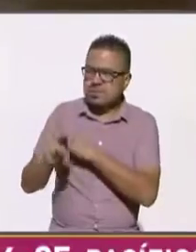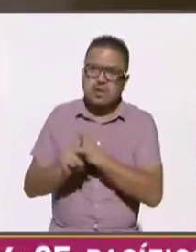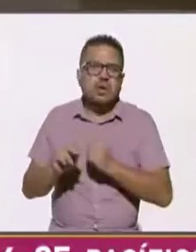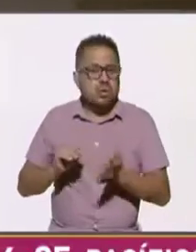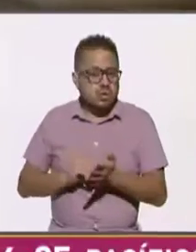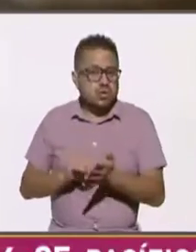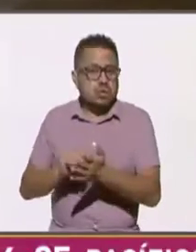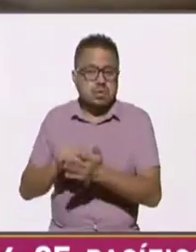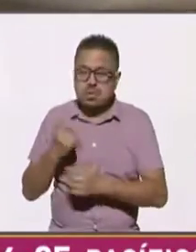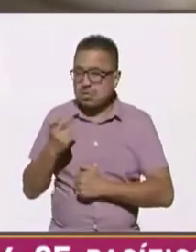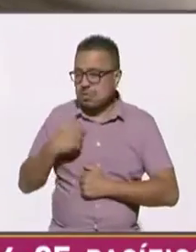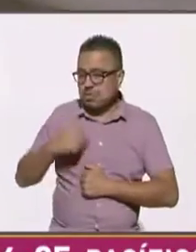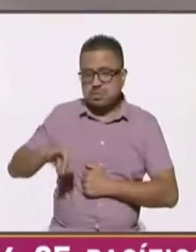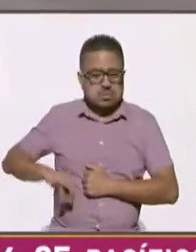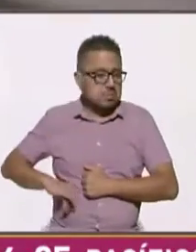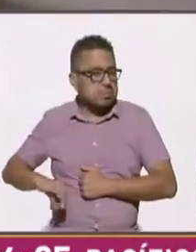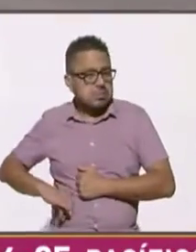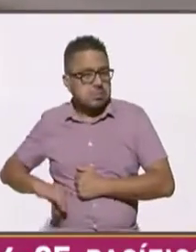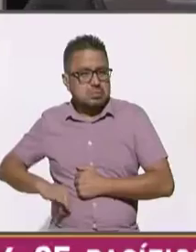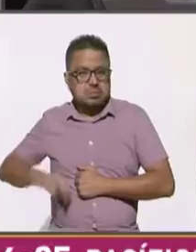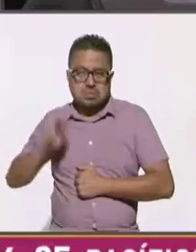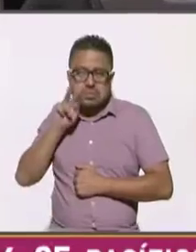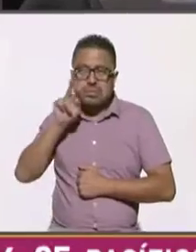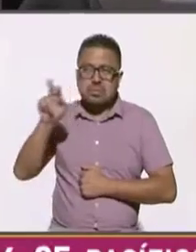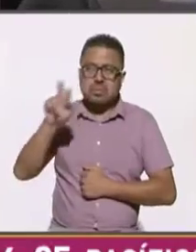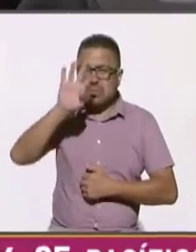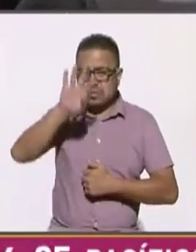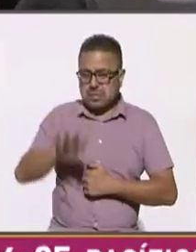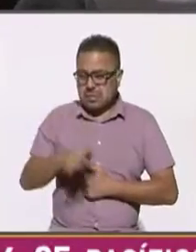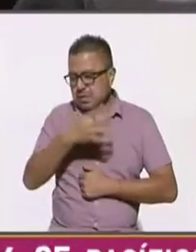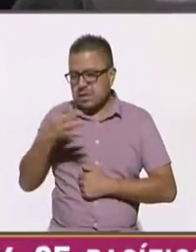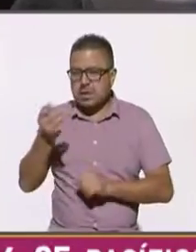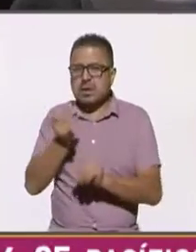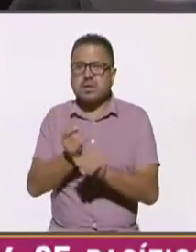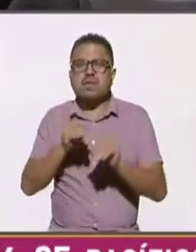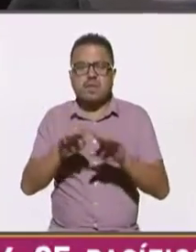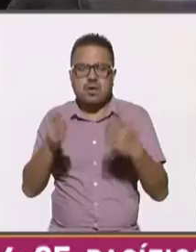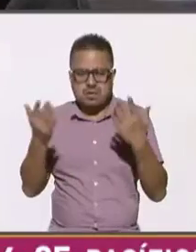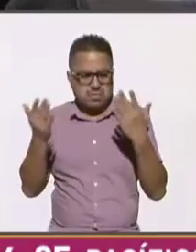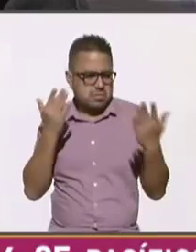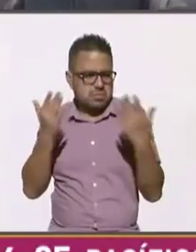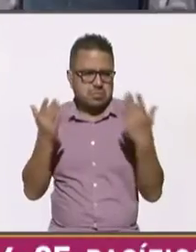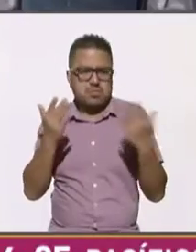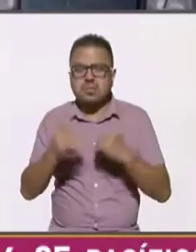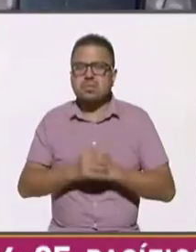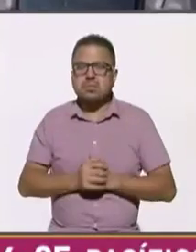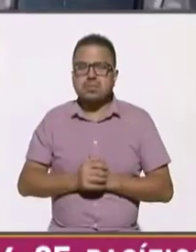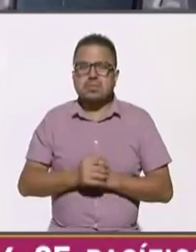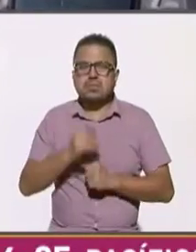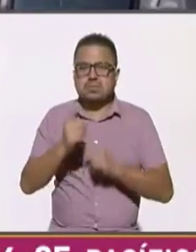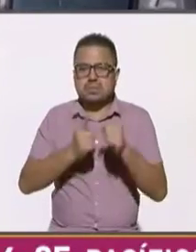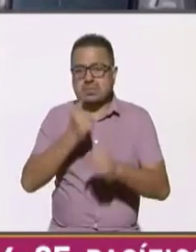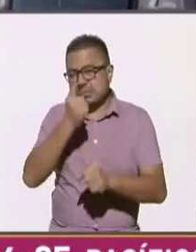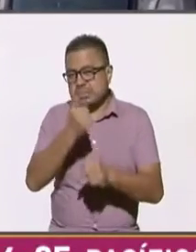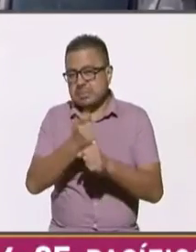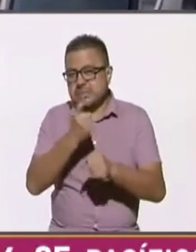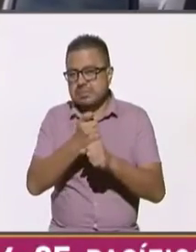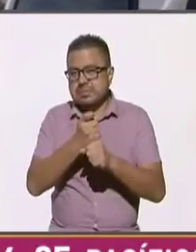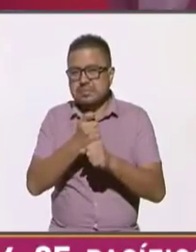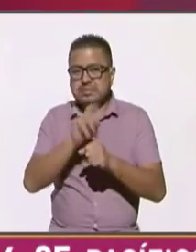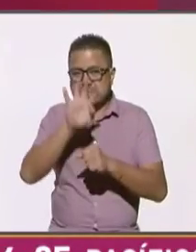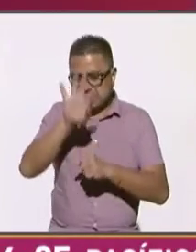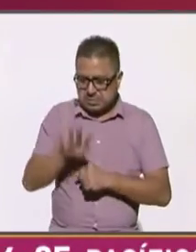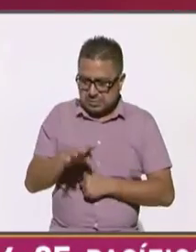así creo que es interesante ver estos datos a nivel comparado primero en la primera